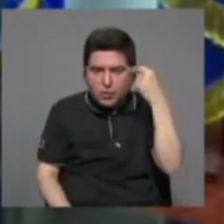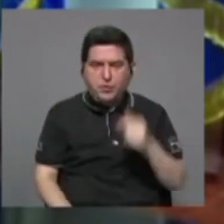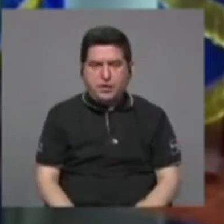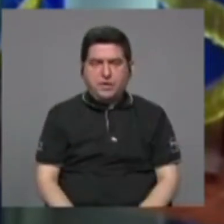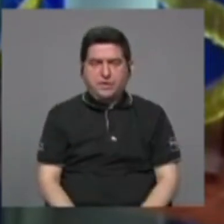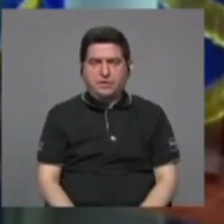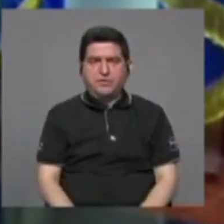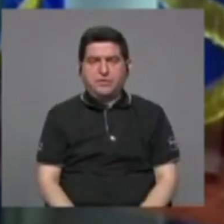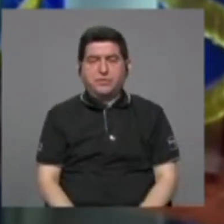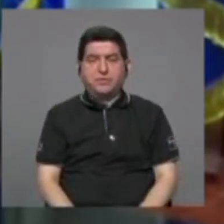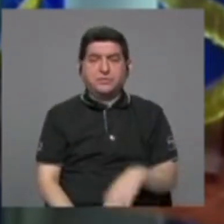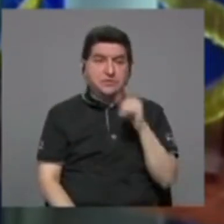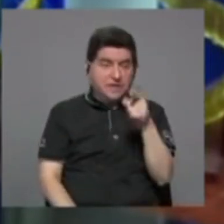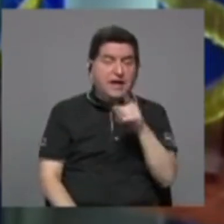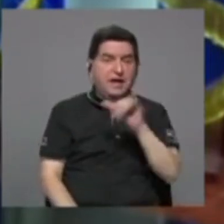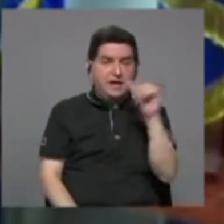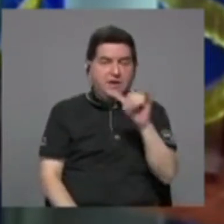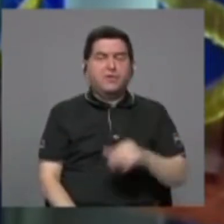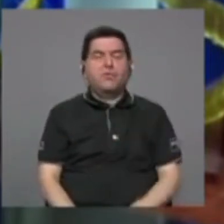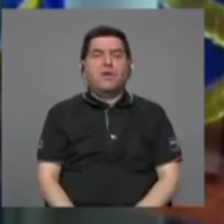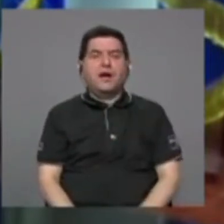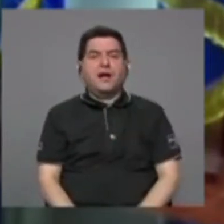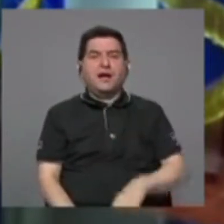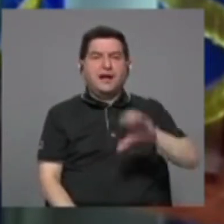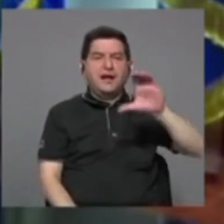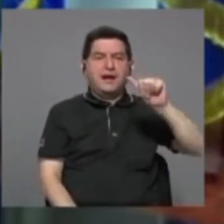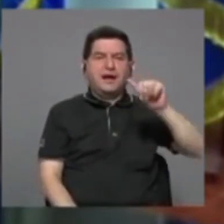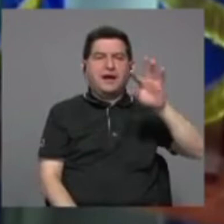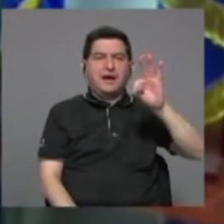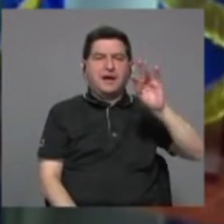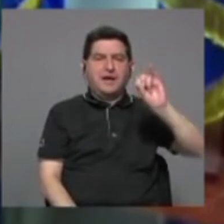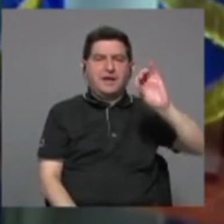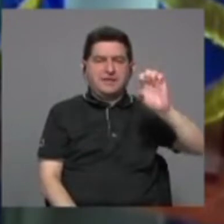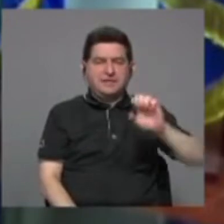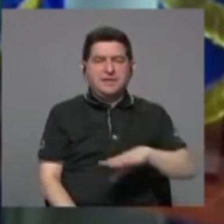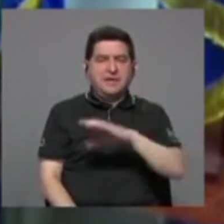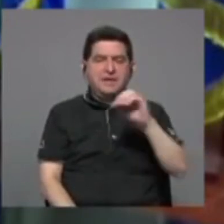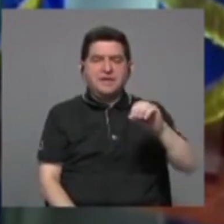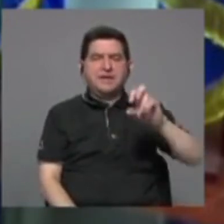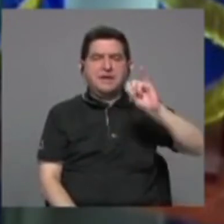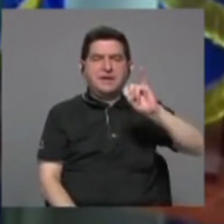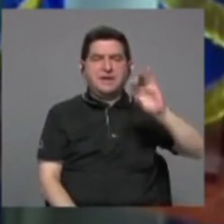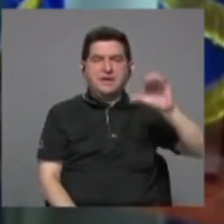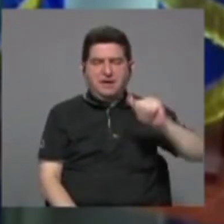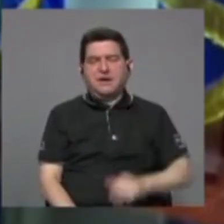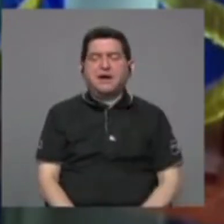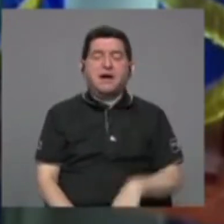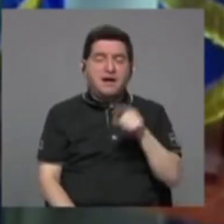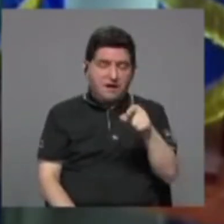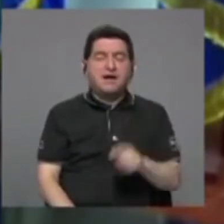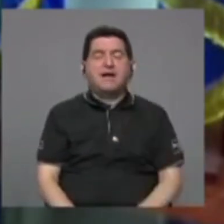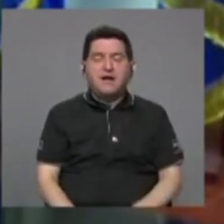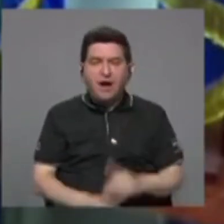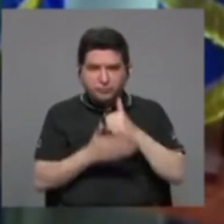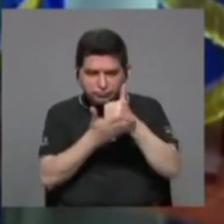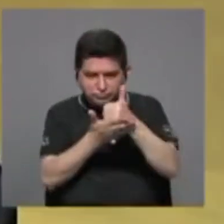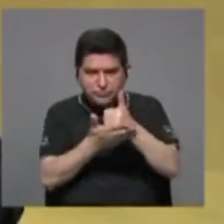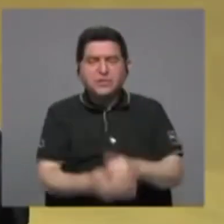el CATIE rige, igual como IICA y cooperando bajo el sistema de la IA que mencionó el doctor Otero.